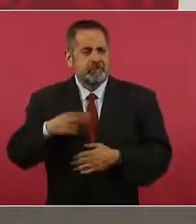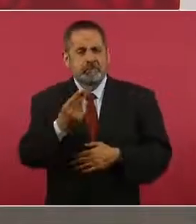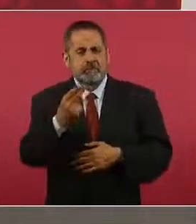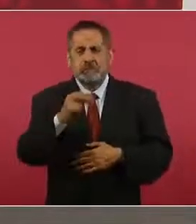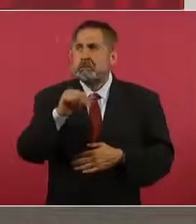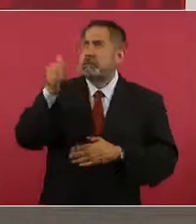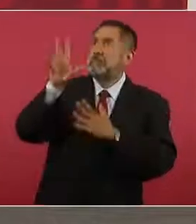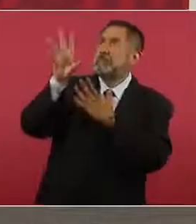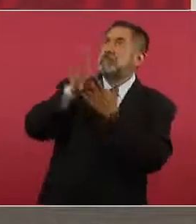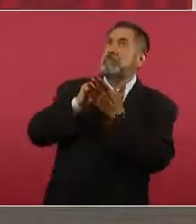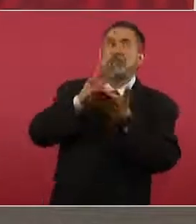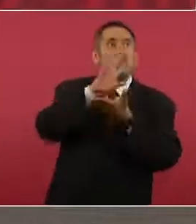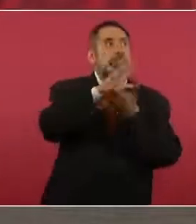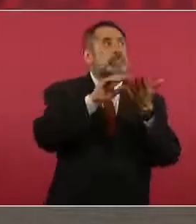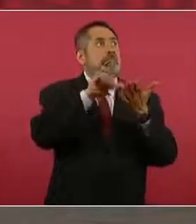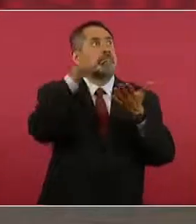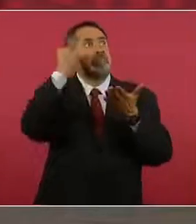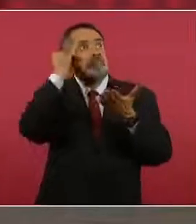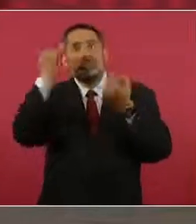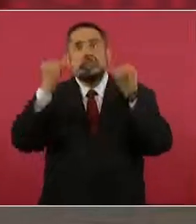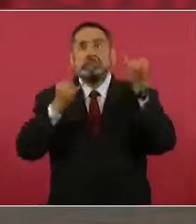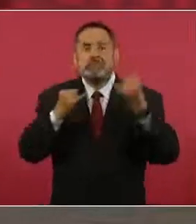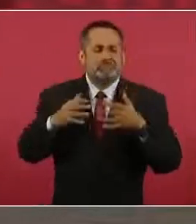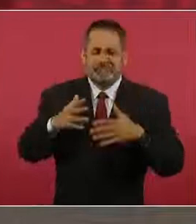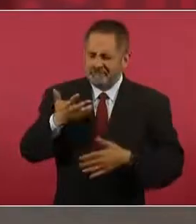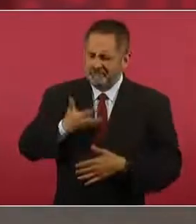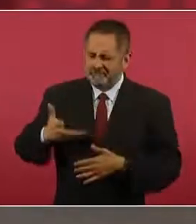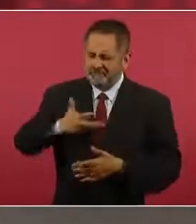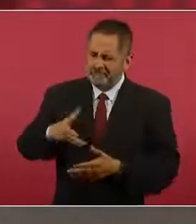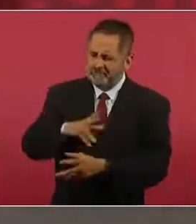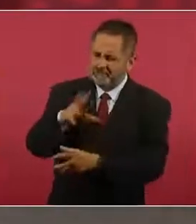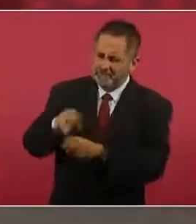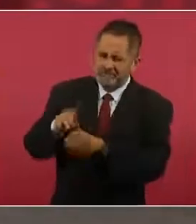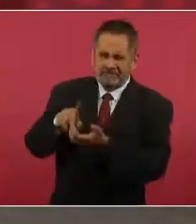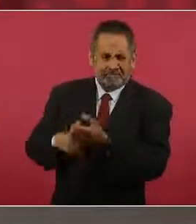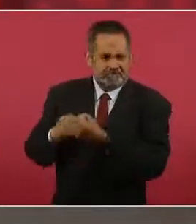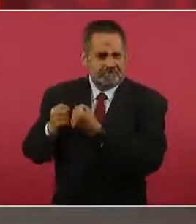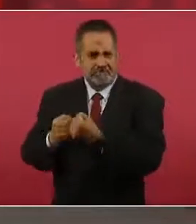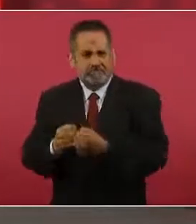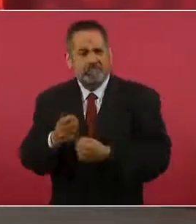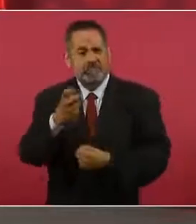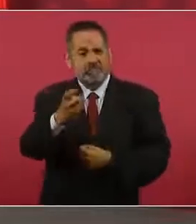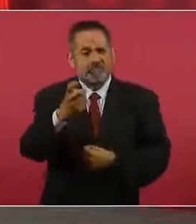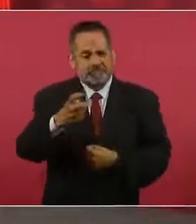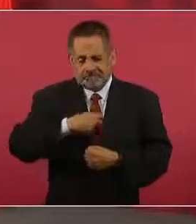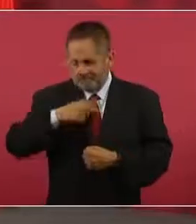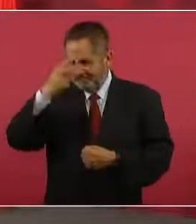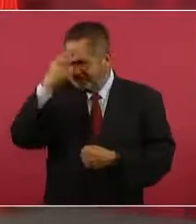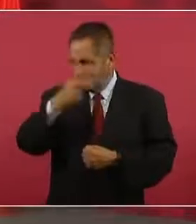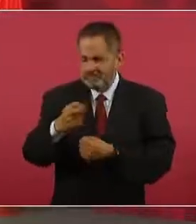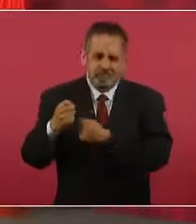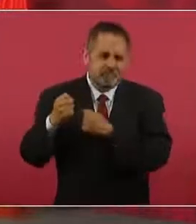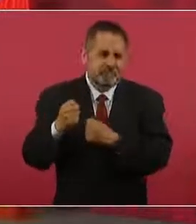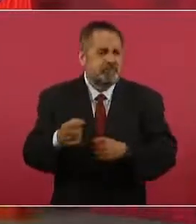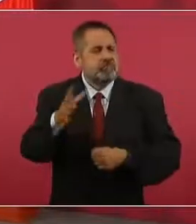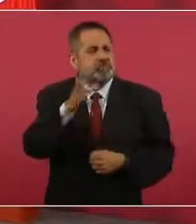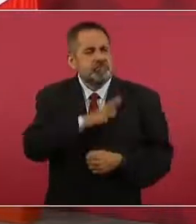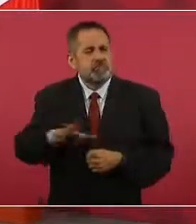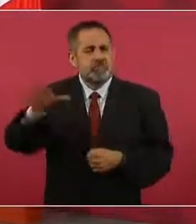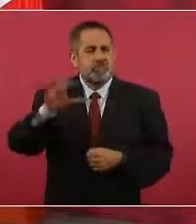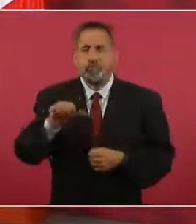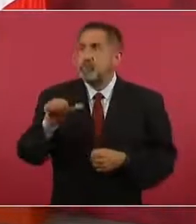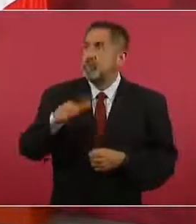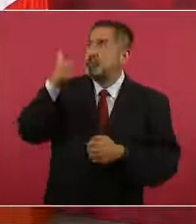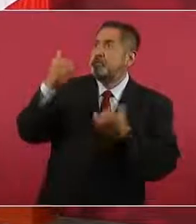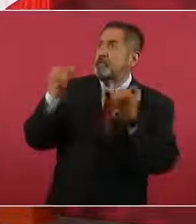valores, los tenemos. Por eso México es extraordinario, como México